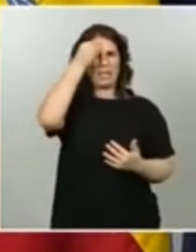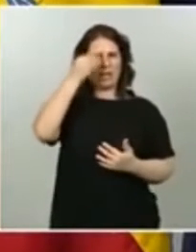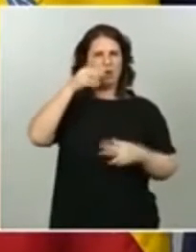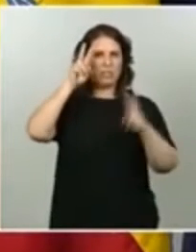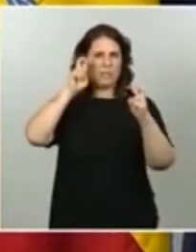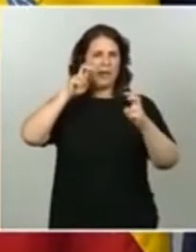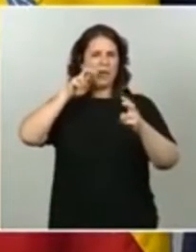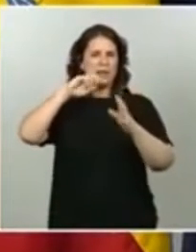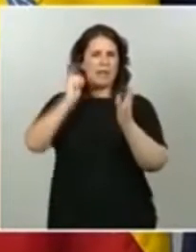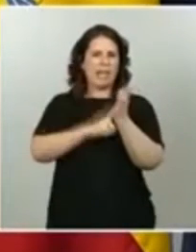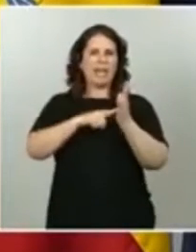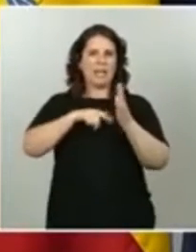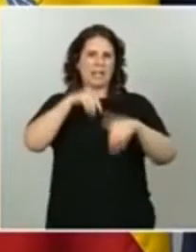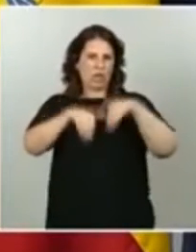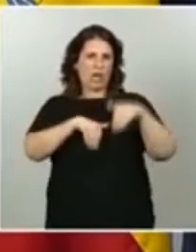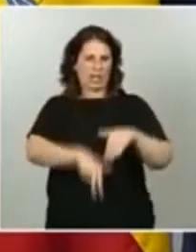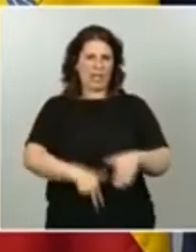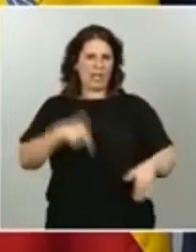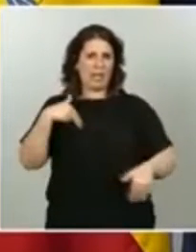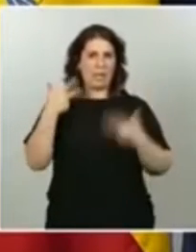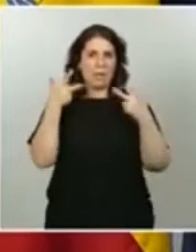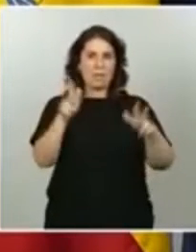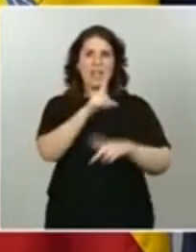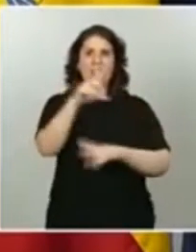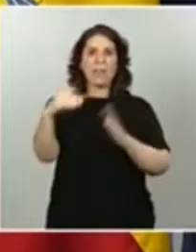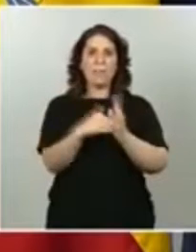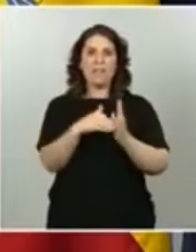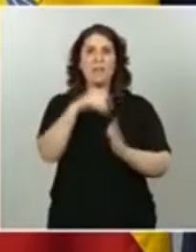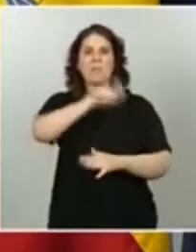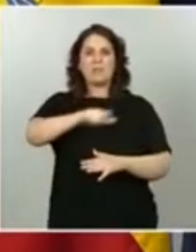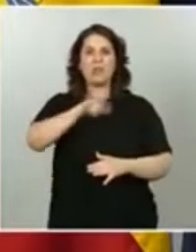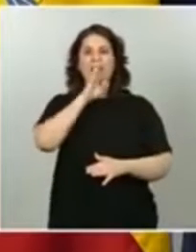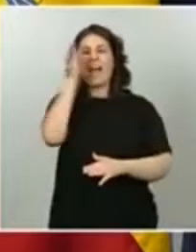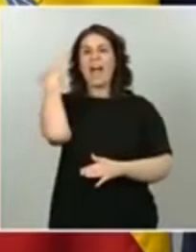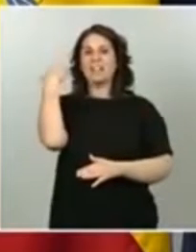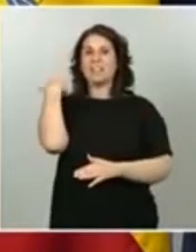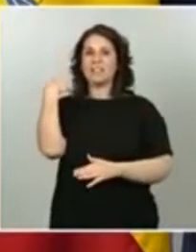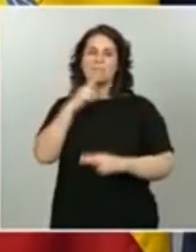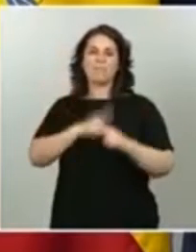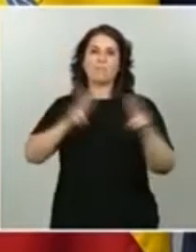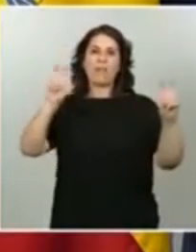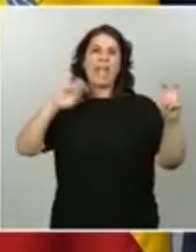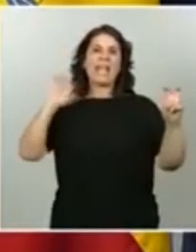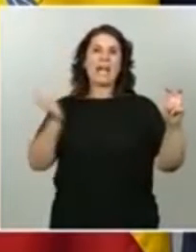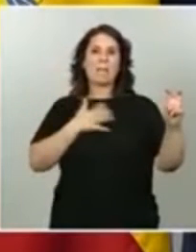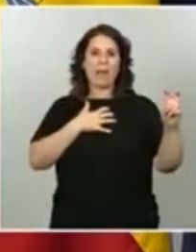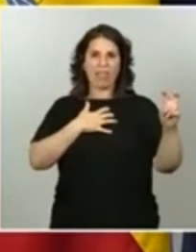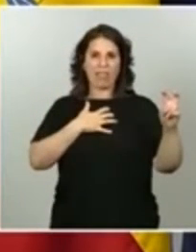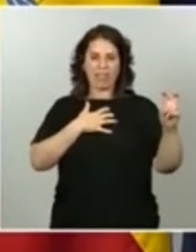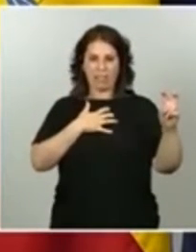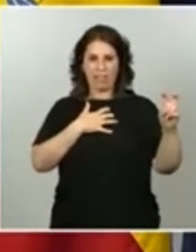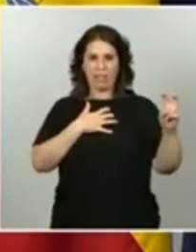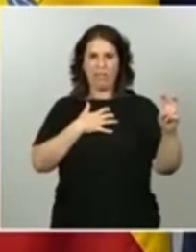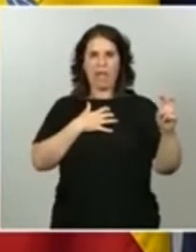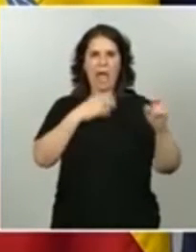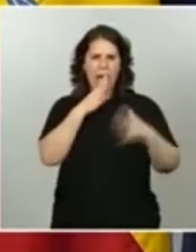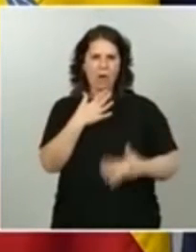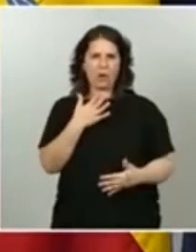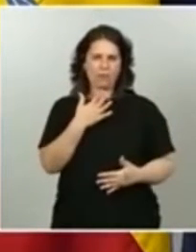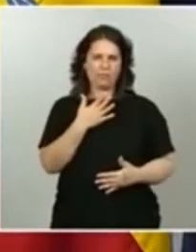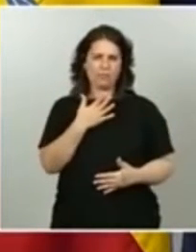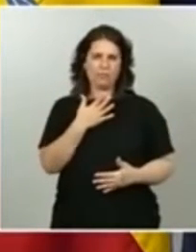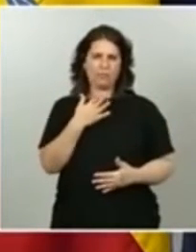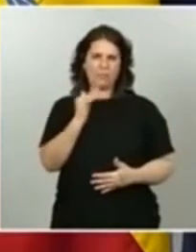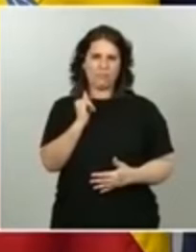que permite a 100.000 personas de las llamadas anteriormente incapaces, hoy afortunadamente y con mayúsculas discapaces,